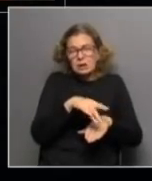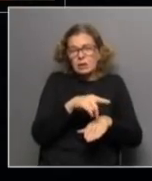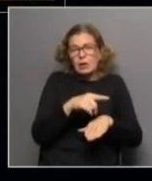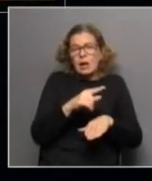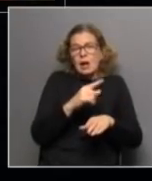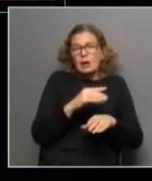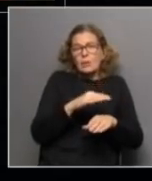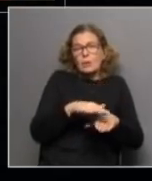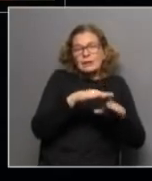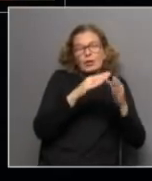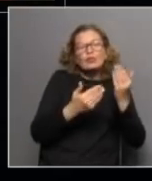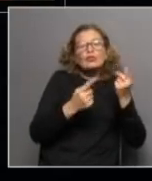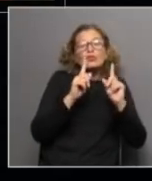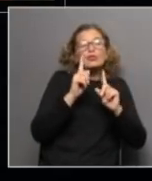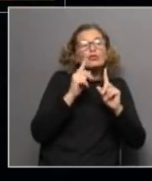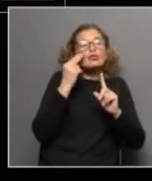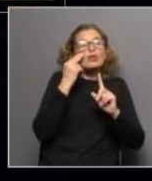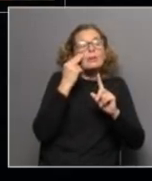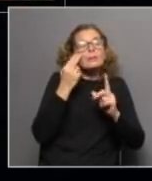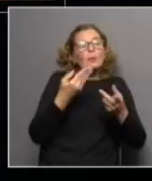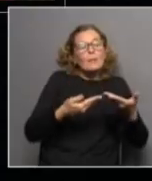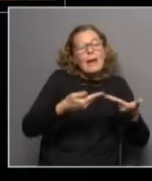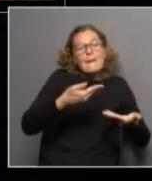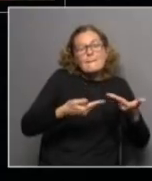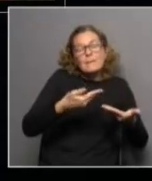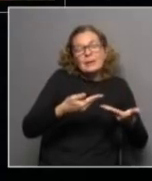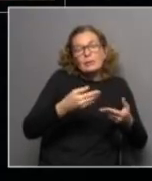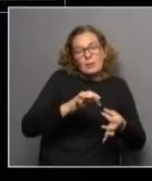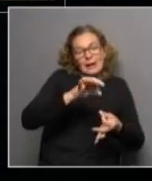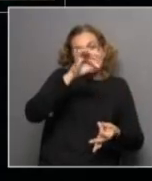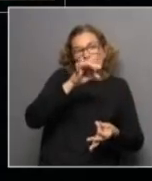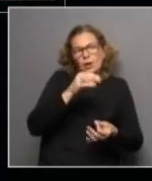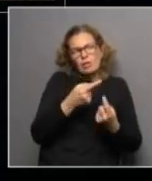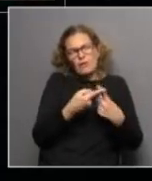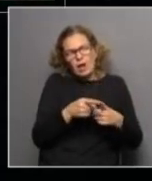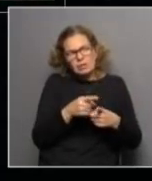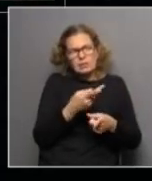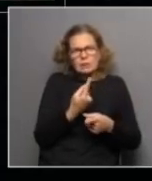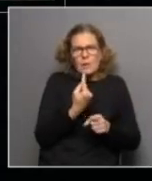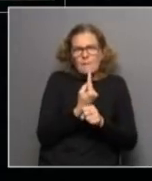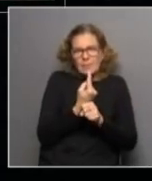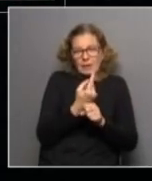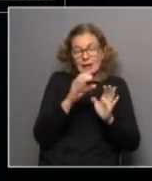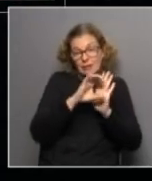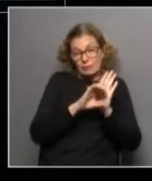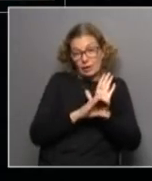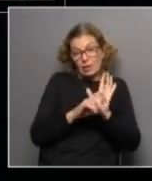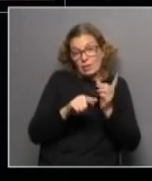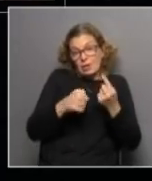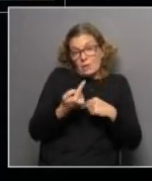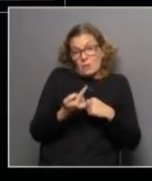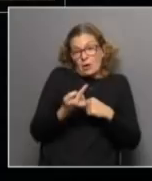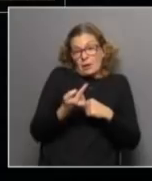tienen afectado el peso cuando tienen afectado el peso para la altura eso es una primera clasificación después